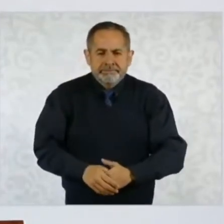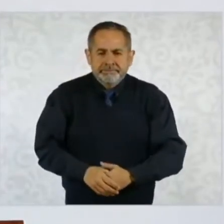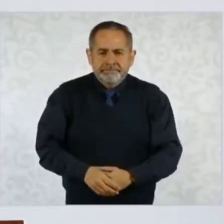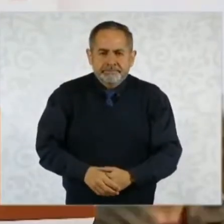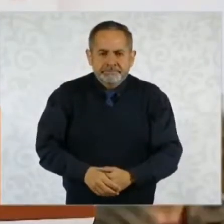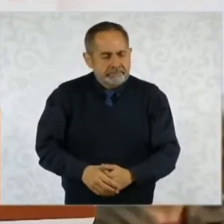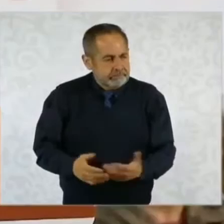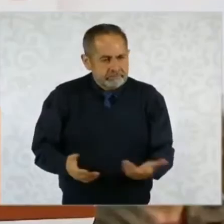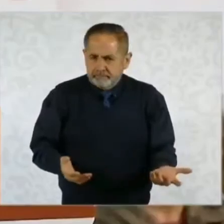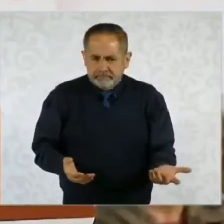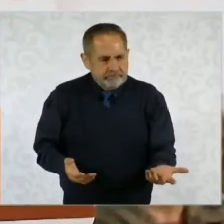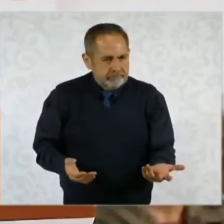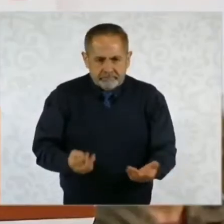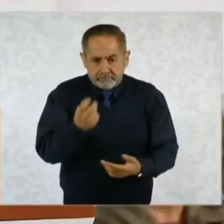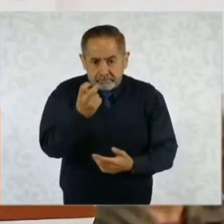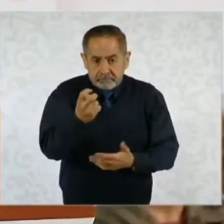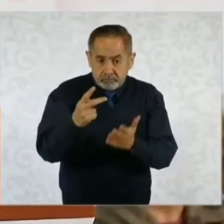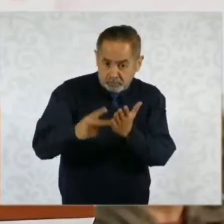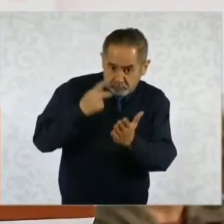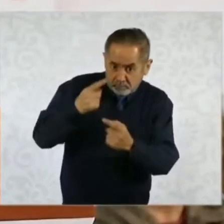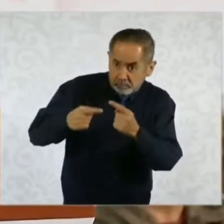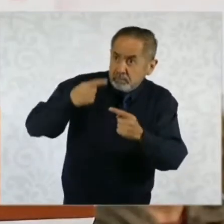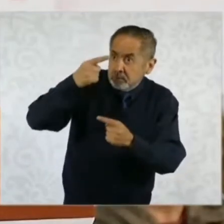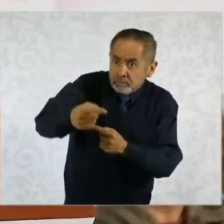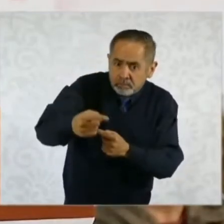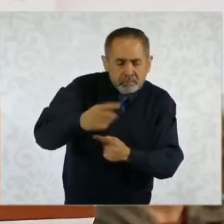Eso es lo que no puede volver a ocurrir.